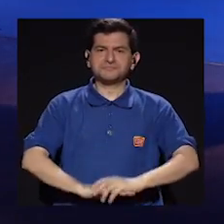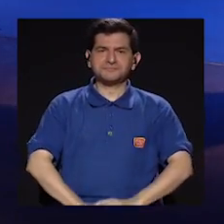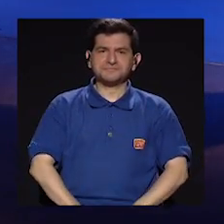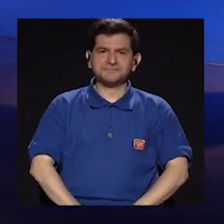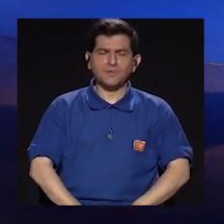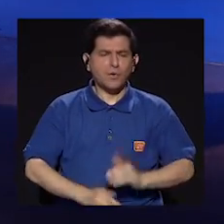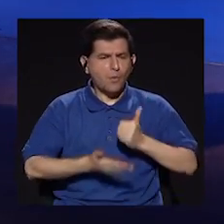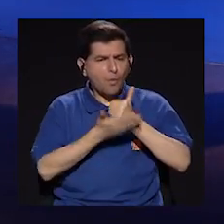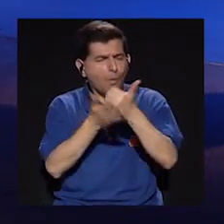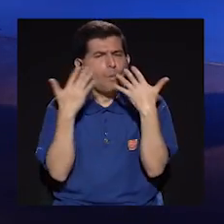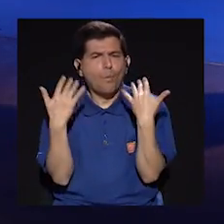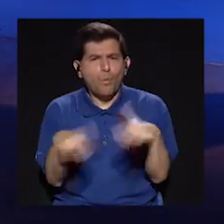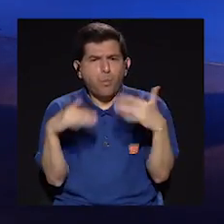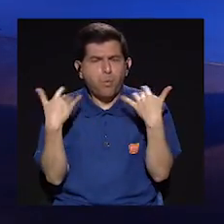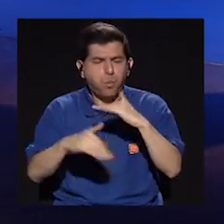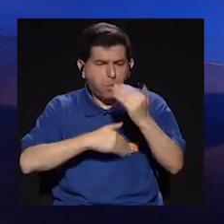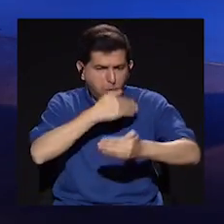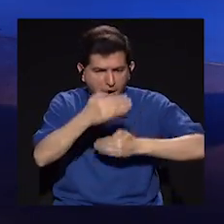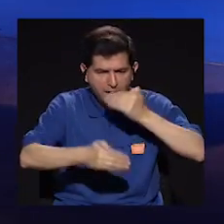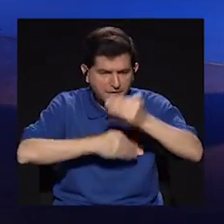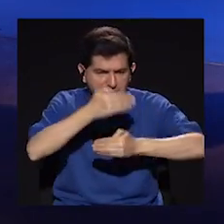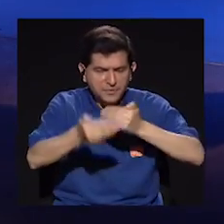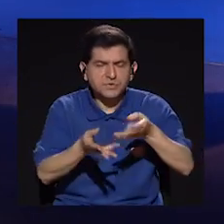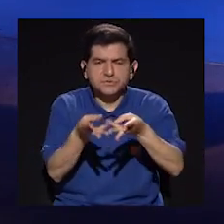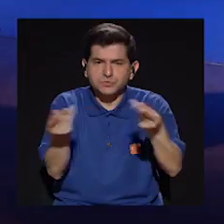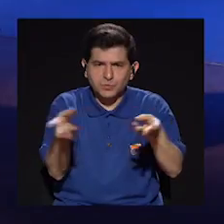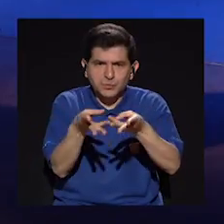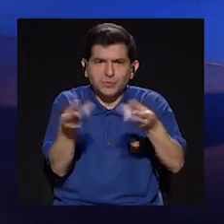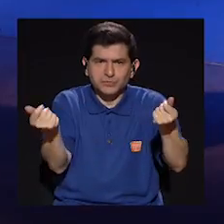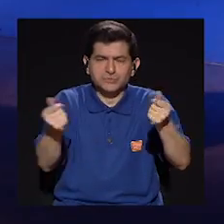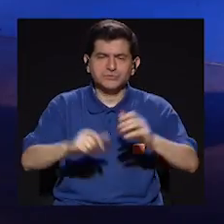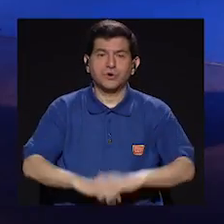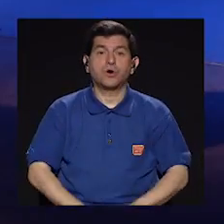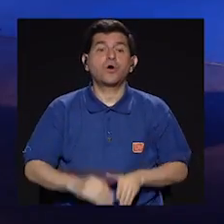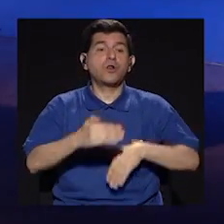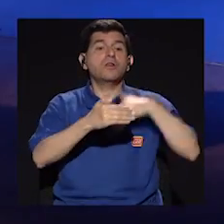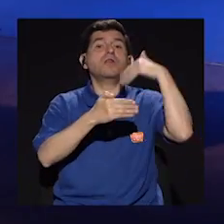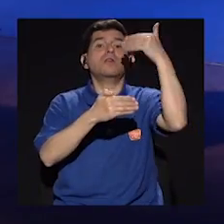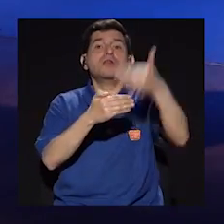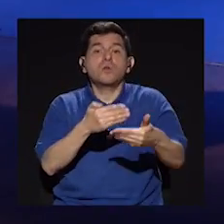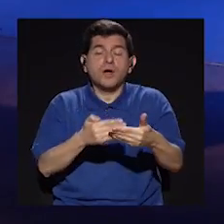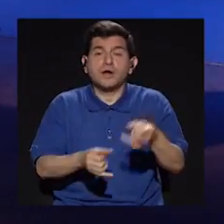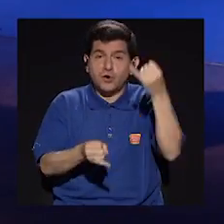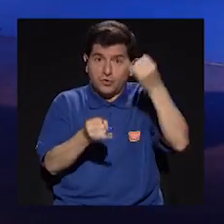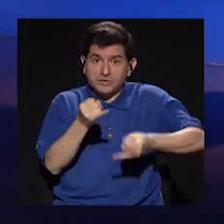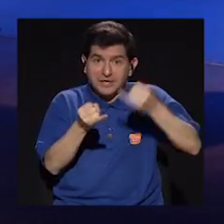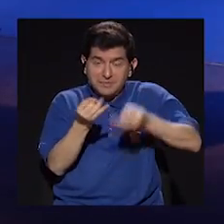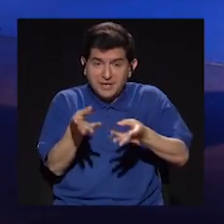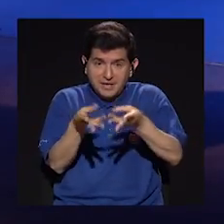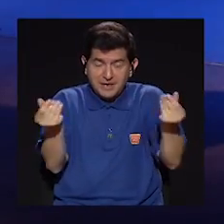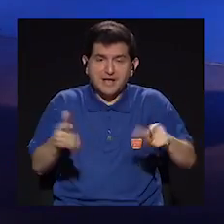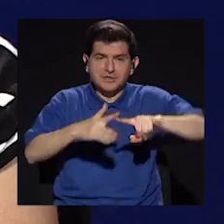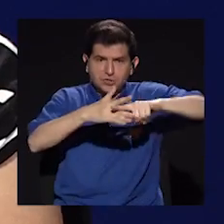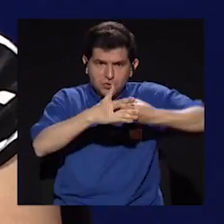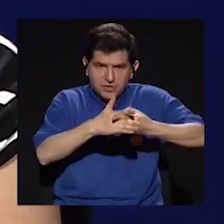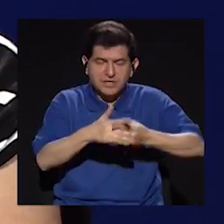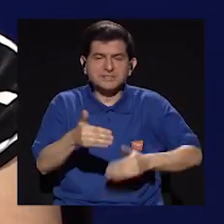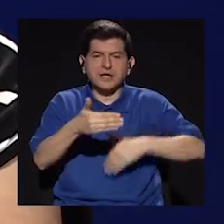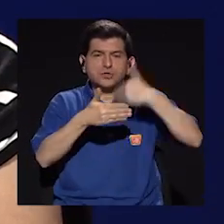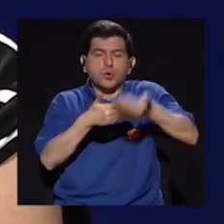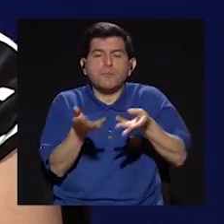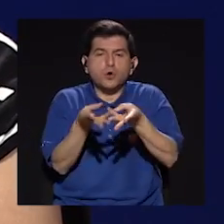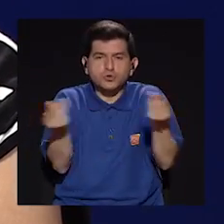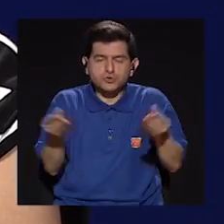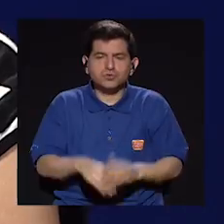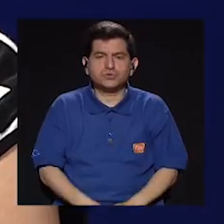me ayudó un montón en todo el proceso que fue como la producción. Luego cuando estaba finalizando la producción, estaba iniciando la